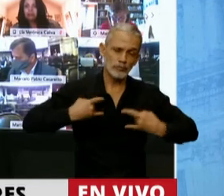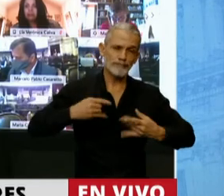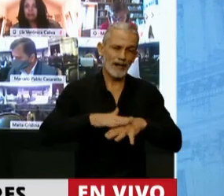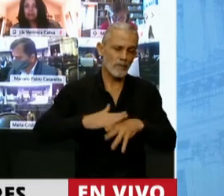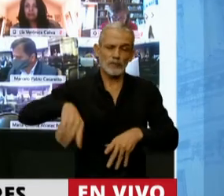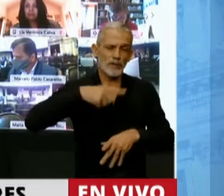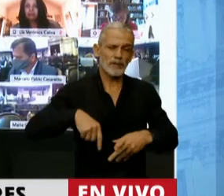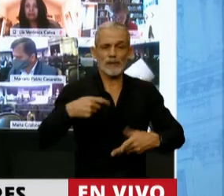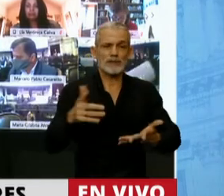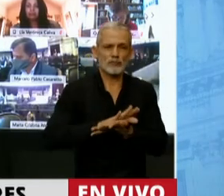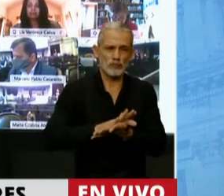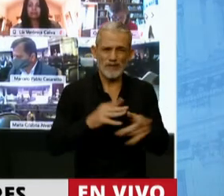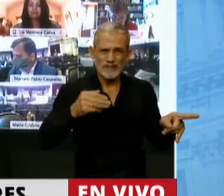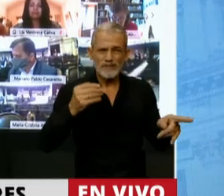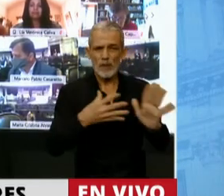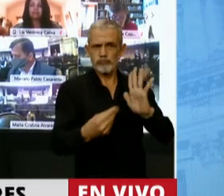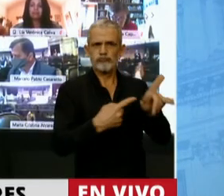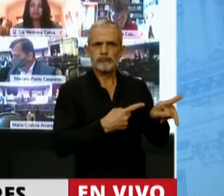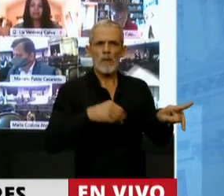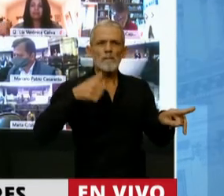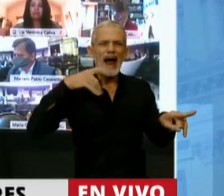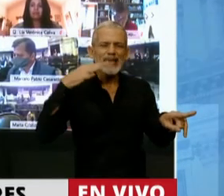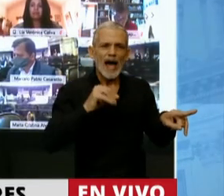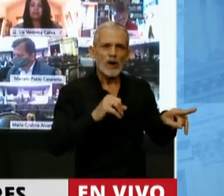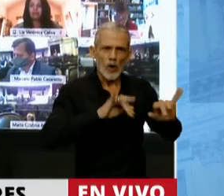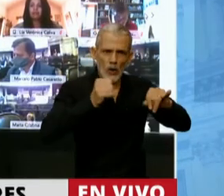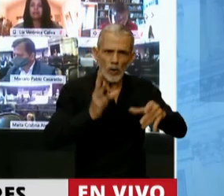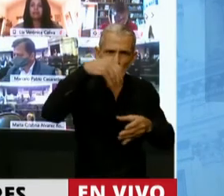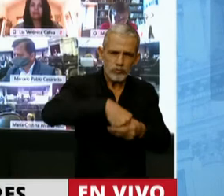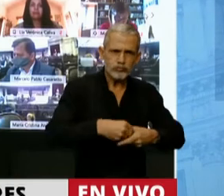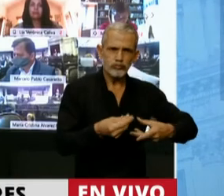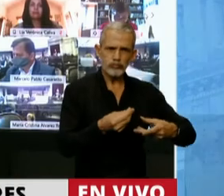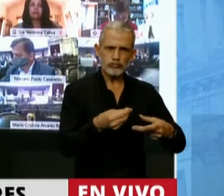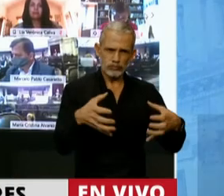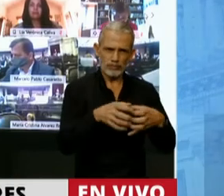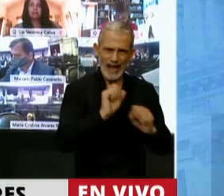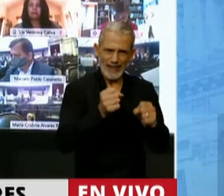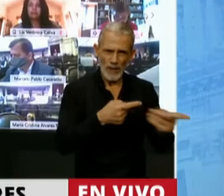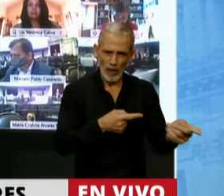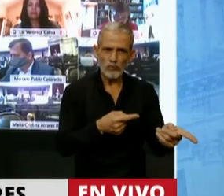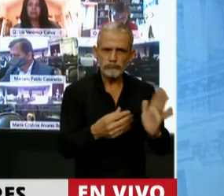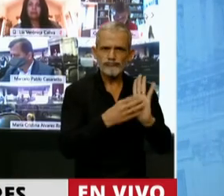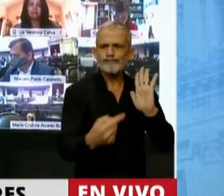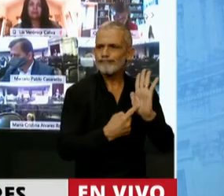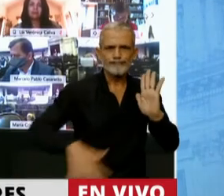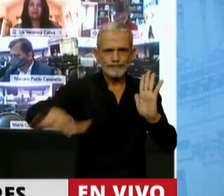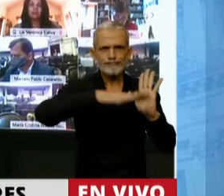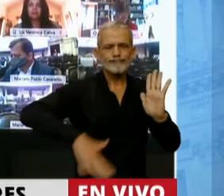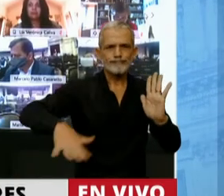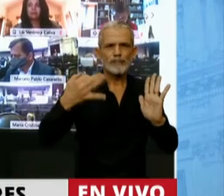el ejemplo de Mariano, de una juventud que se une a la clase trabajadora, es el ejemplo que tenemos